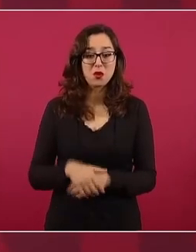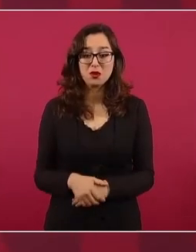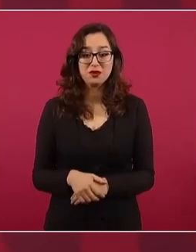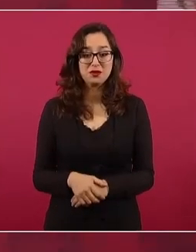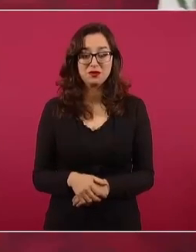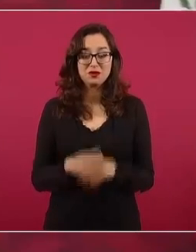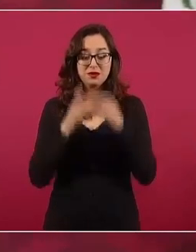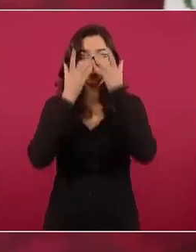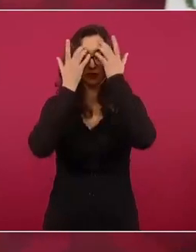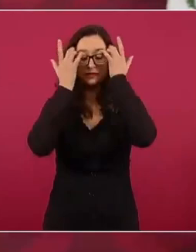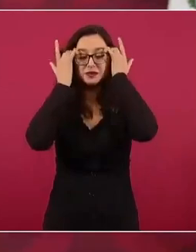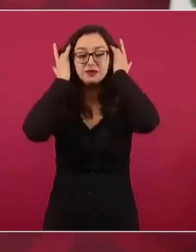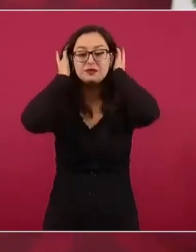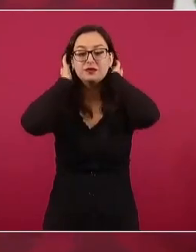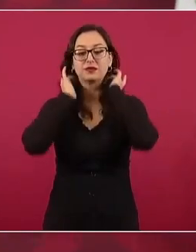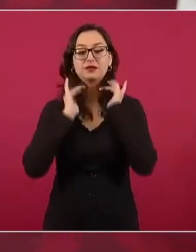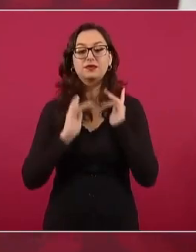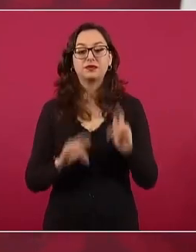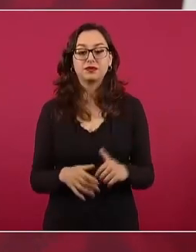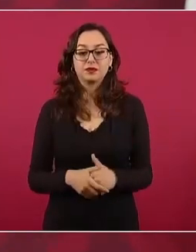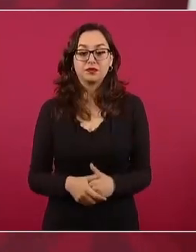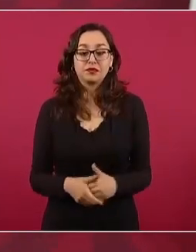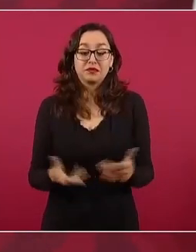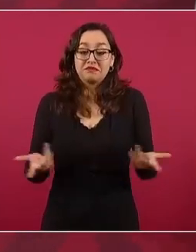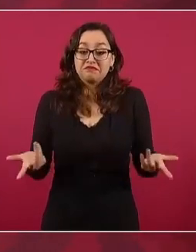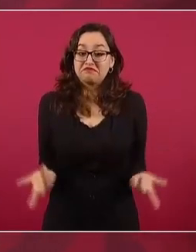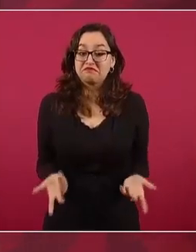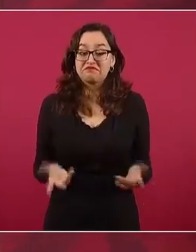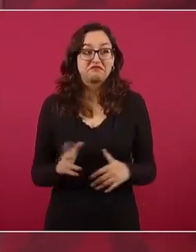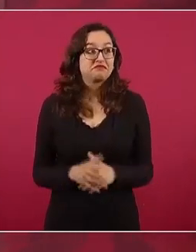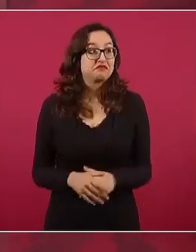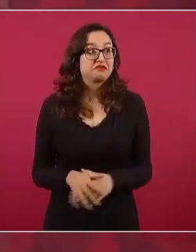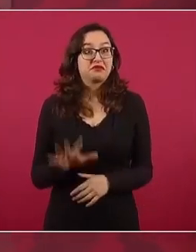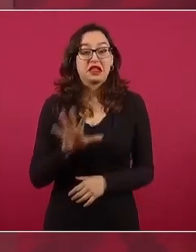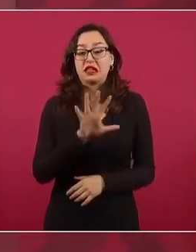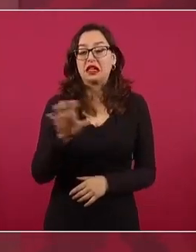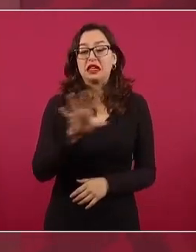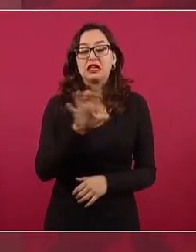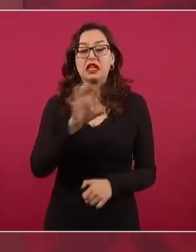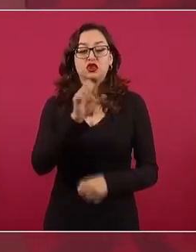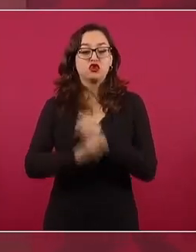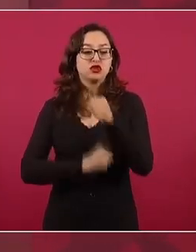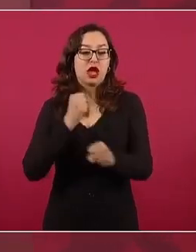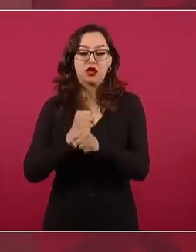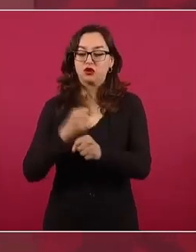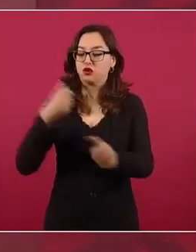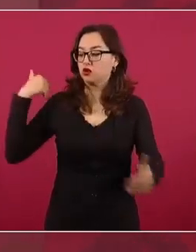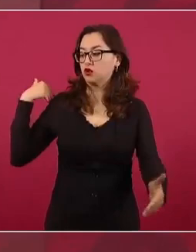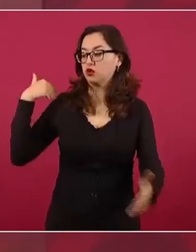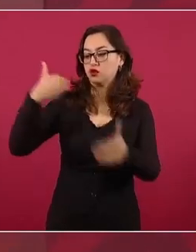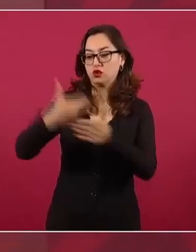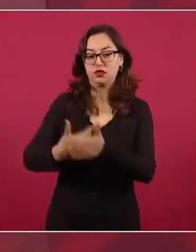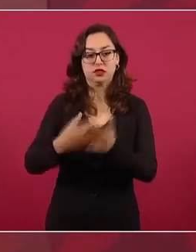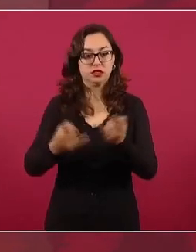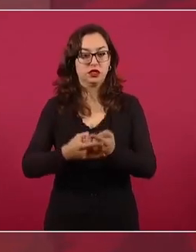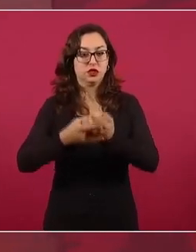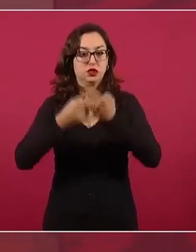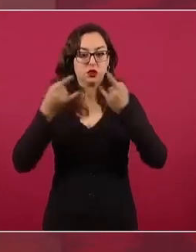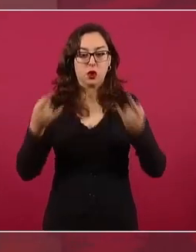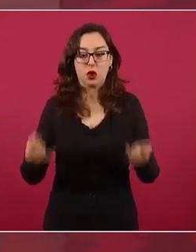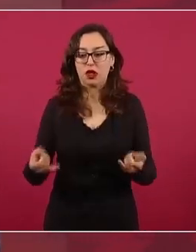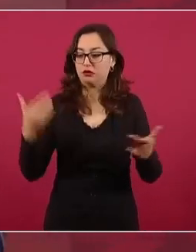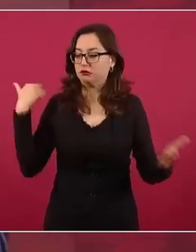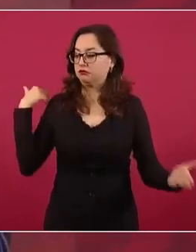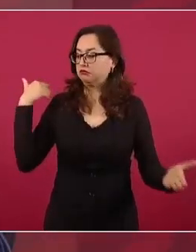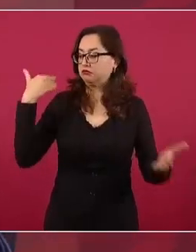500 años, de